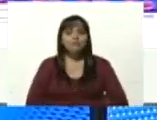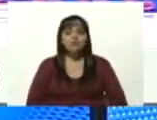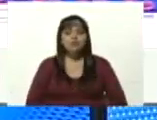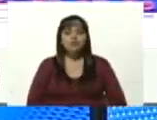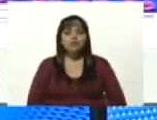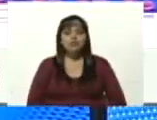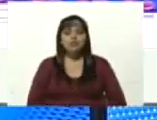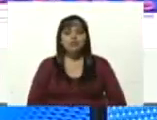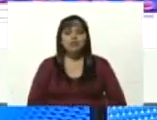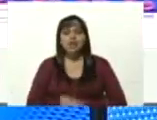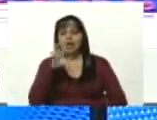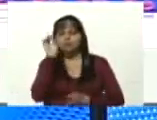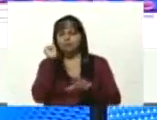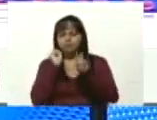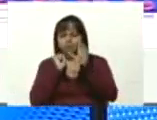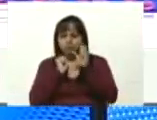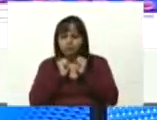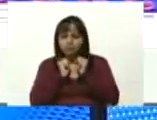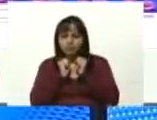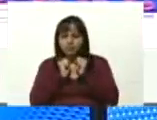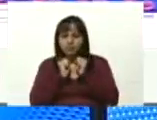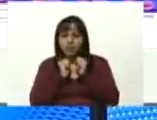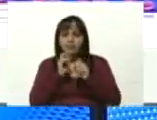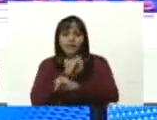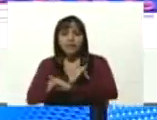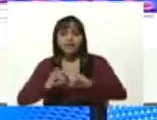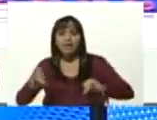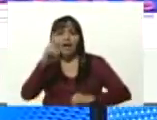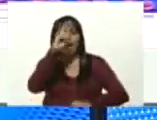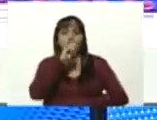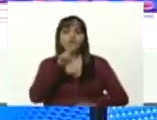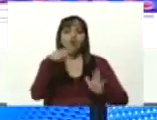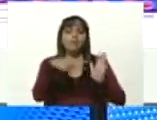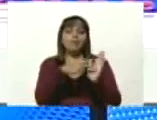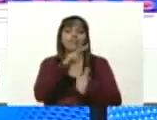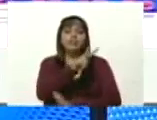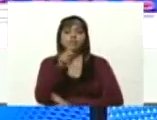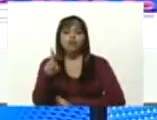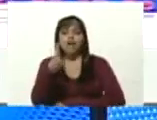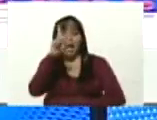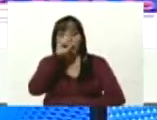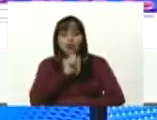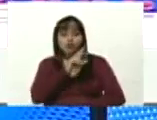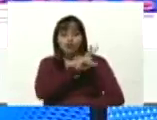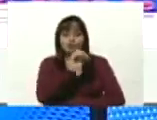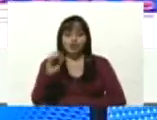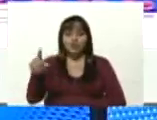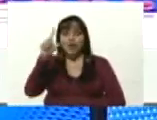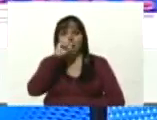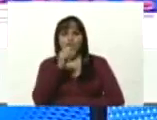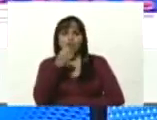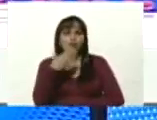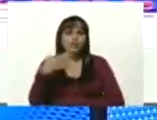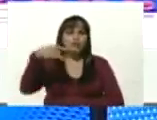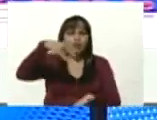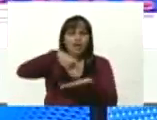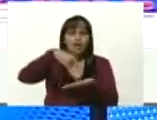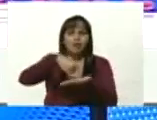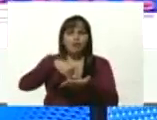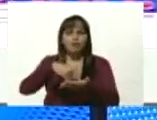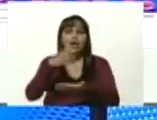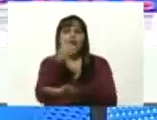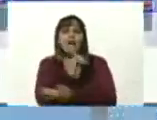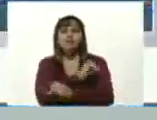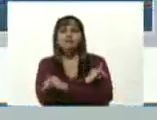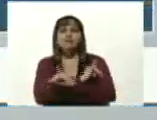para que el cierre del año 2021 año bicentenario y bonito de carabobo sea